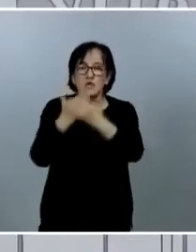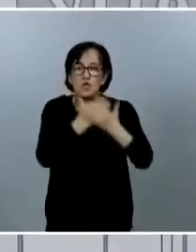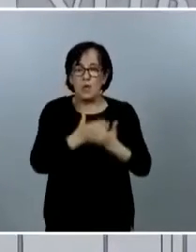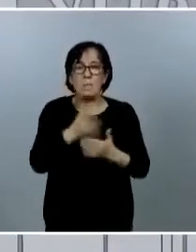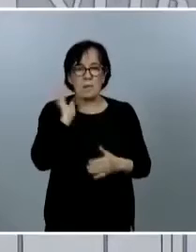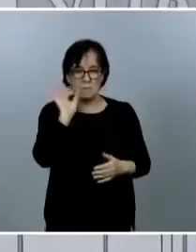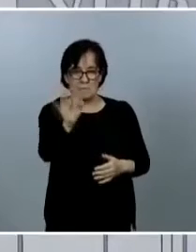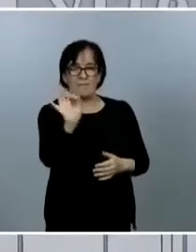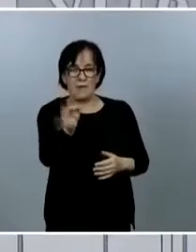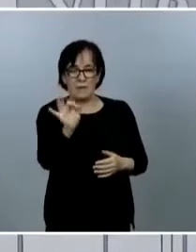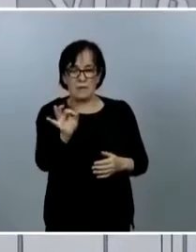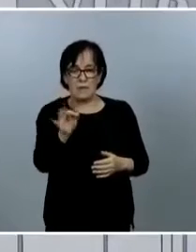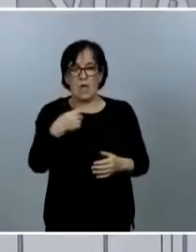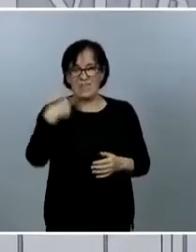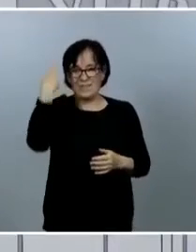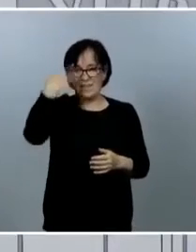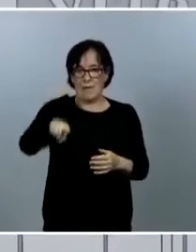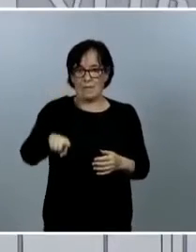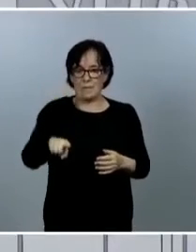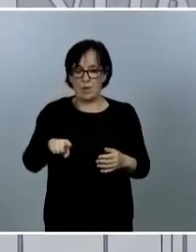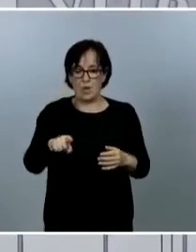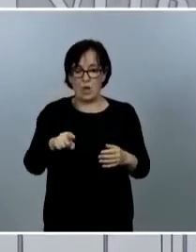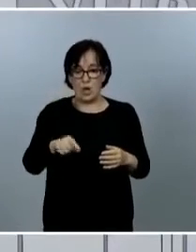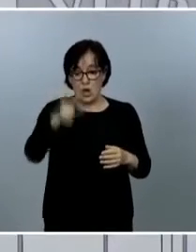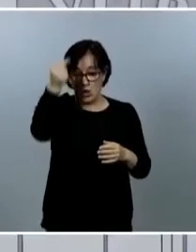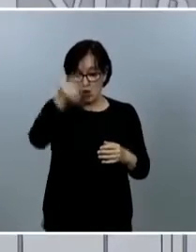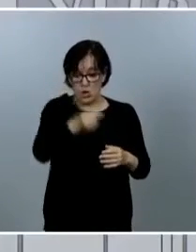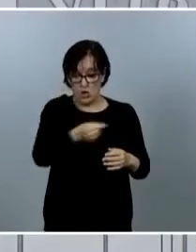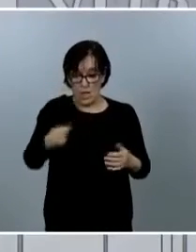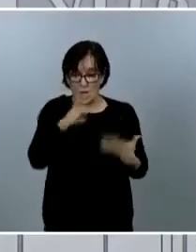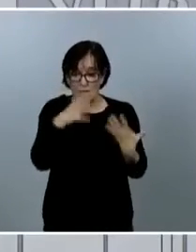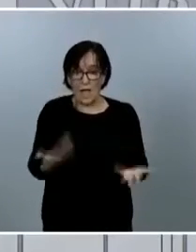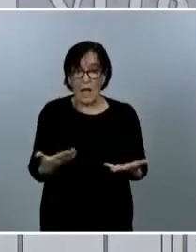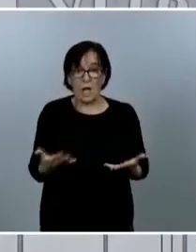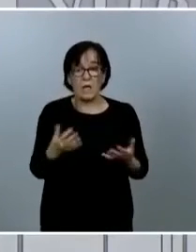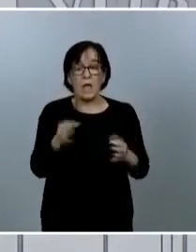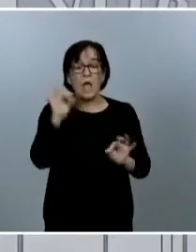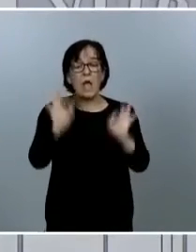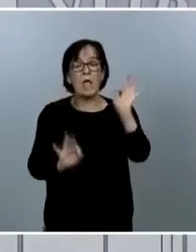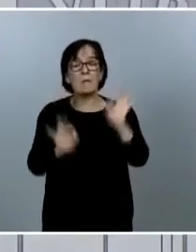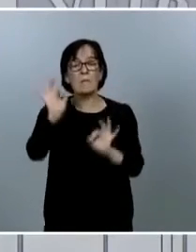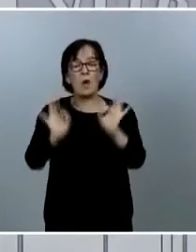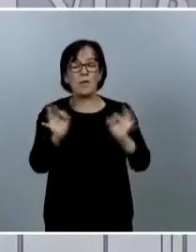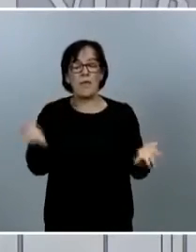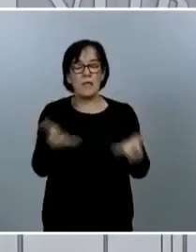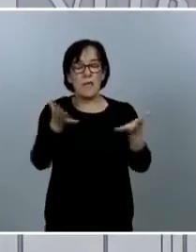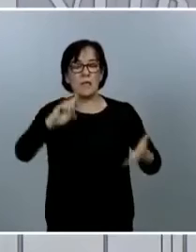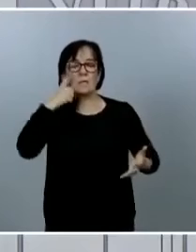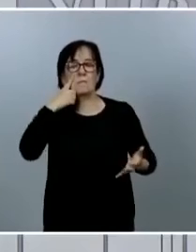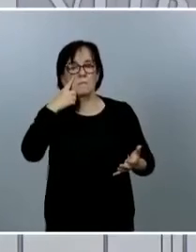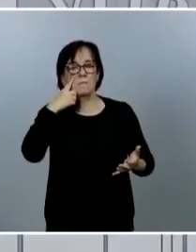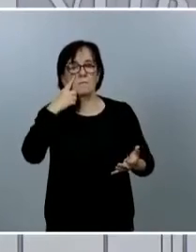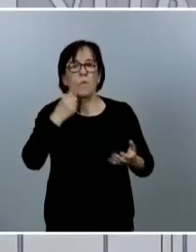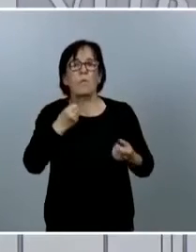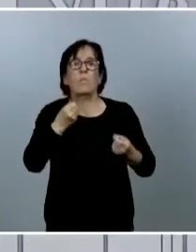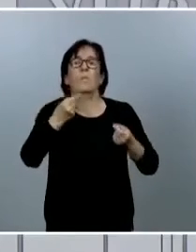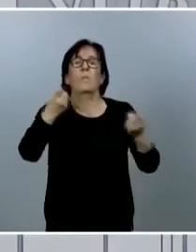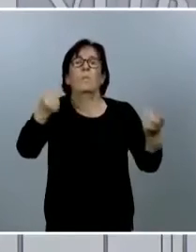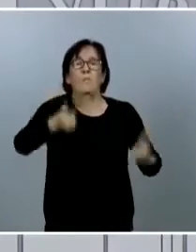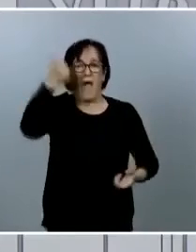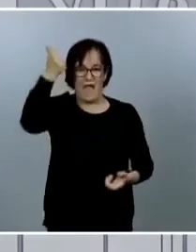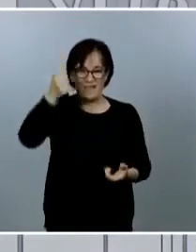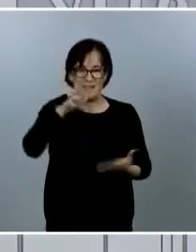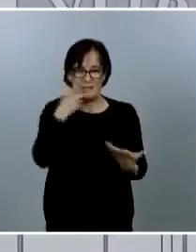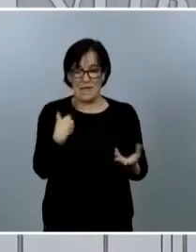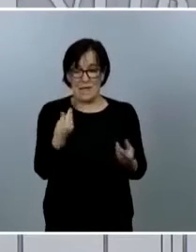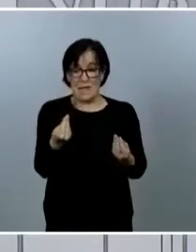y eso sí que lo sabemos es que del total de casos que hay el porcentaje de casos leves que detectamos es mayor y por lo tanto la percepción de